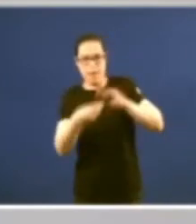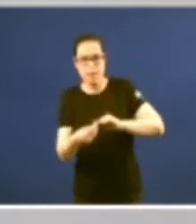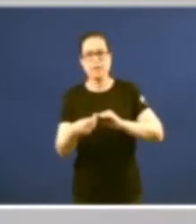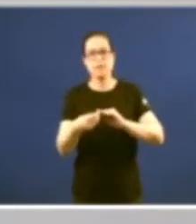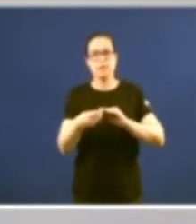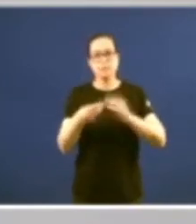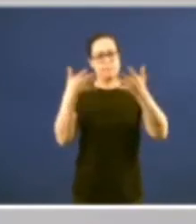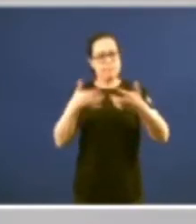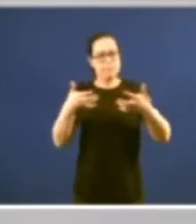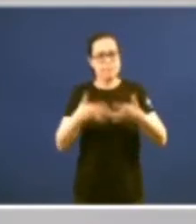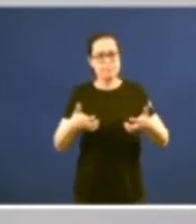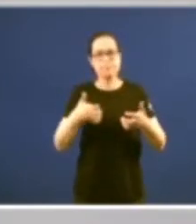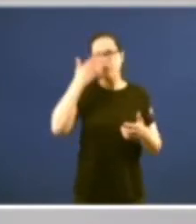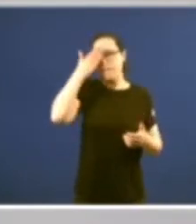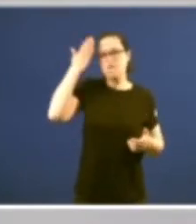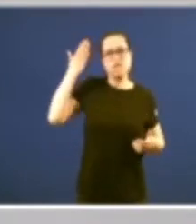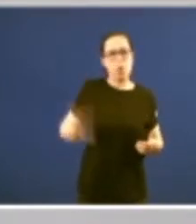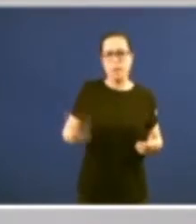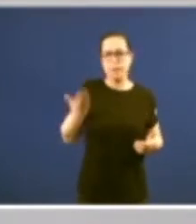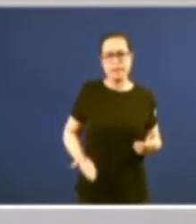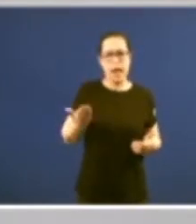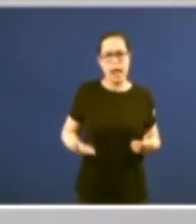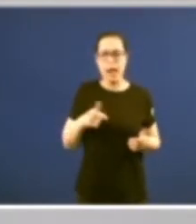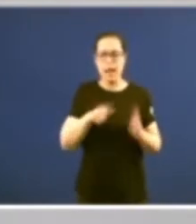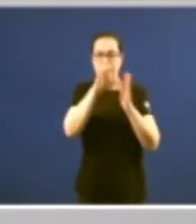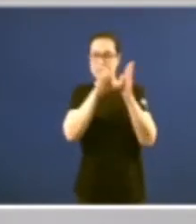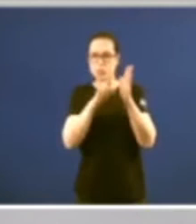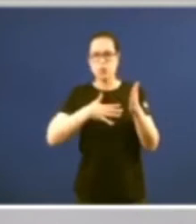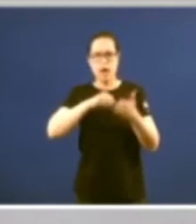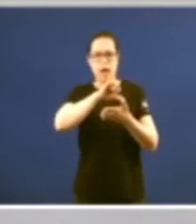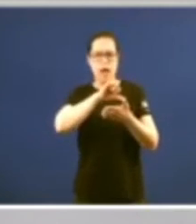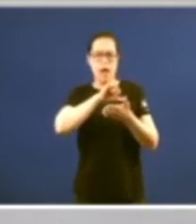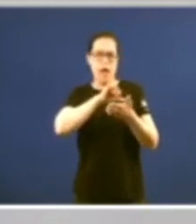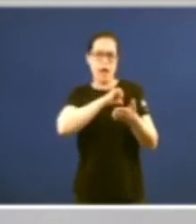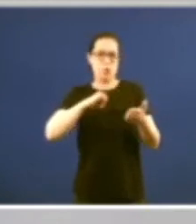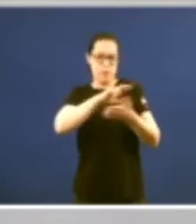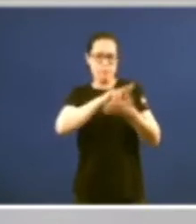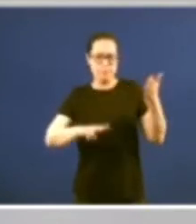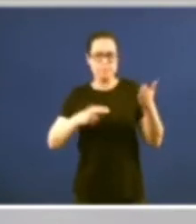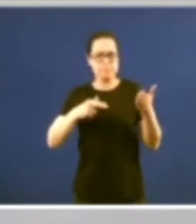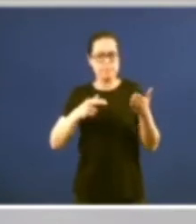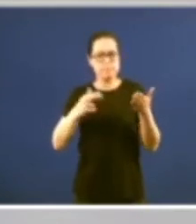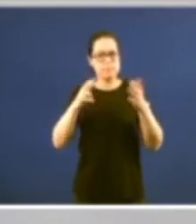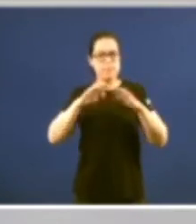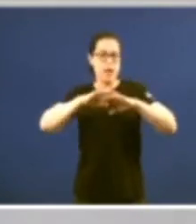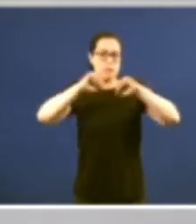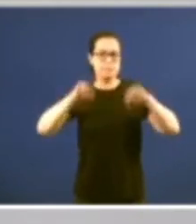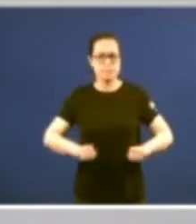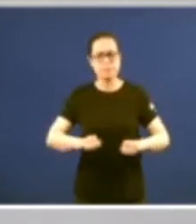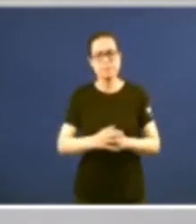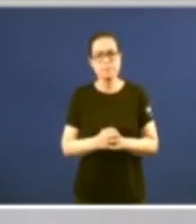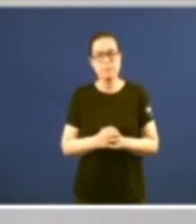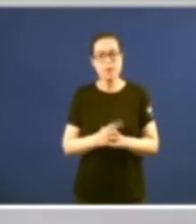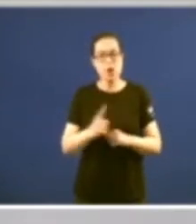una fundamental consideración en el Estatuto de Autonomía de Galicia en la medida en que los poderes públicos